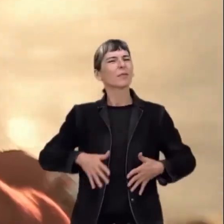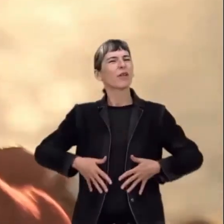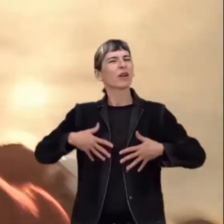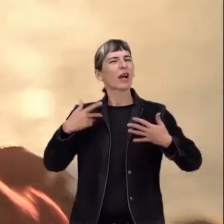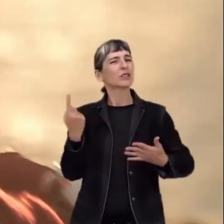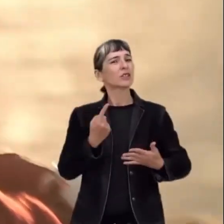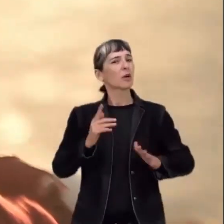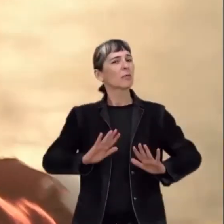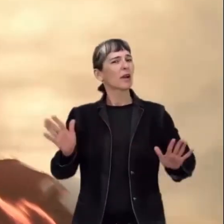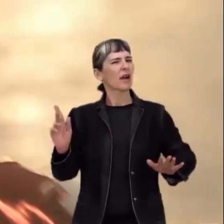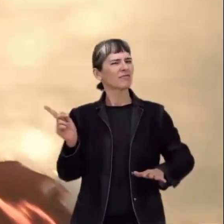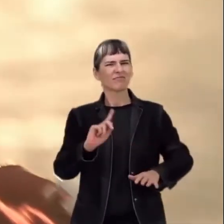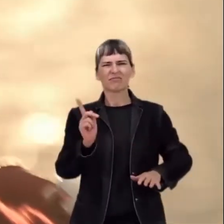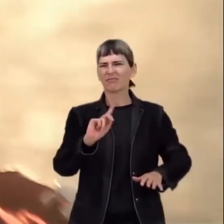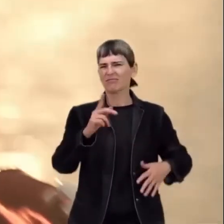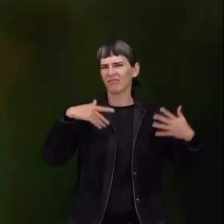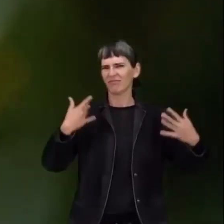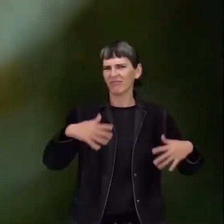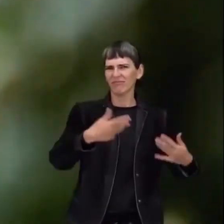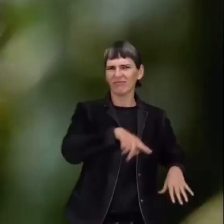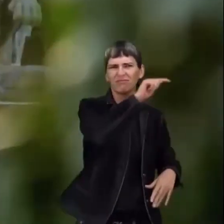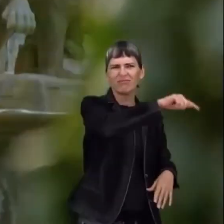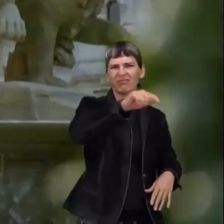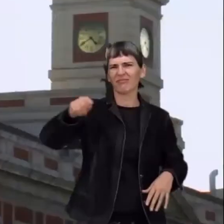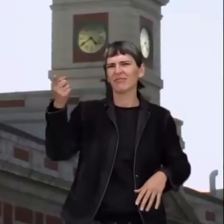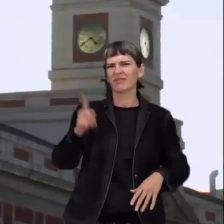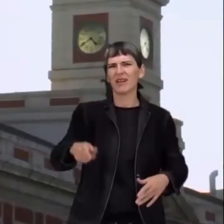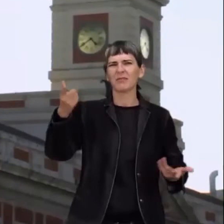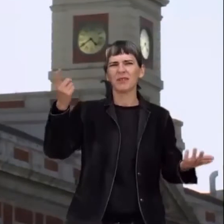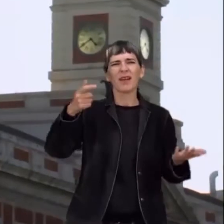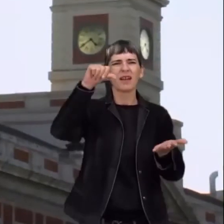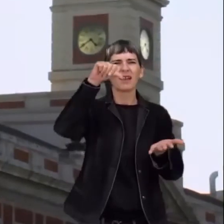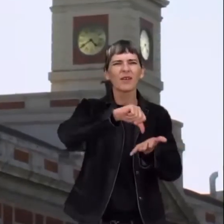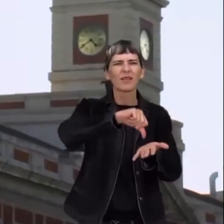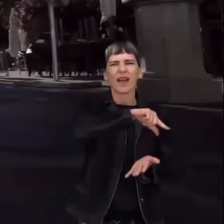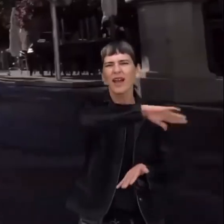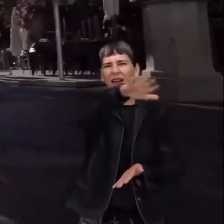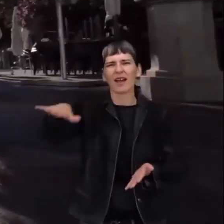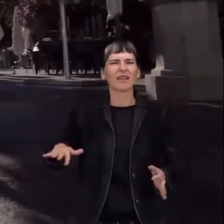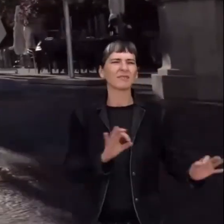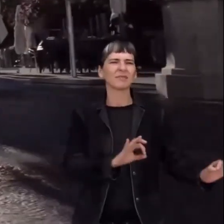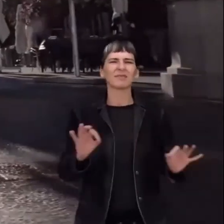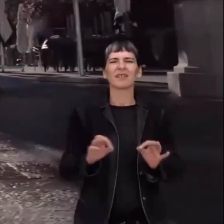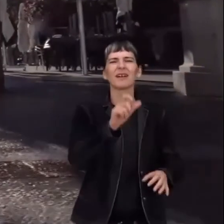emociones que son universales ciudades preparadas para todos